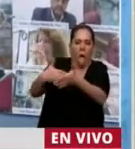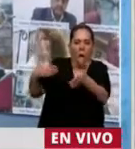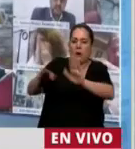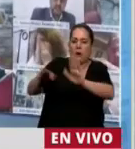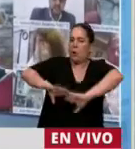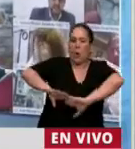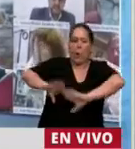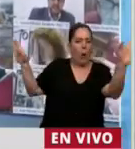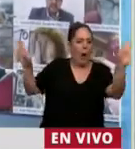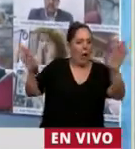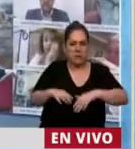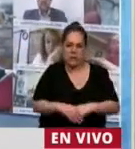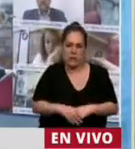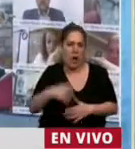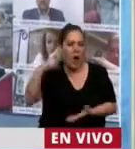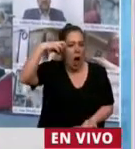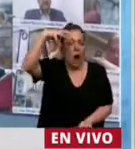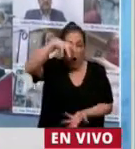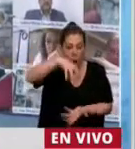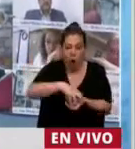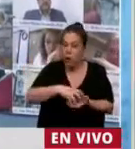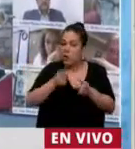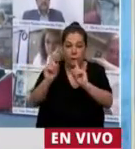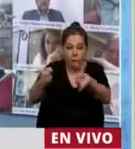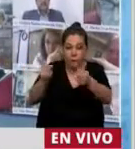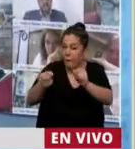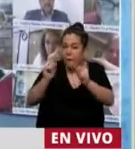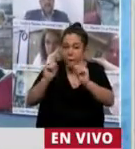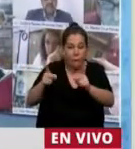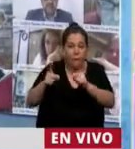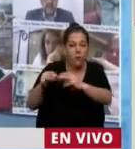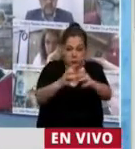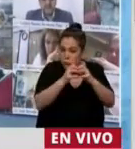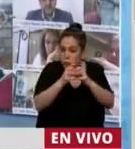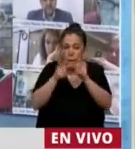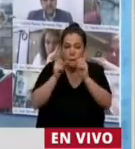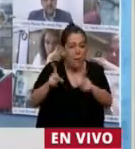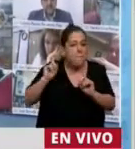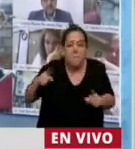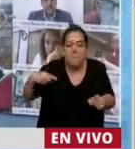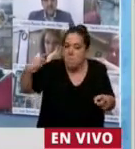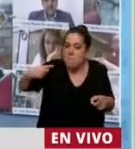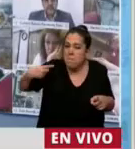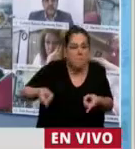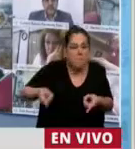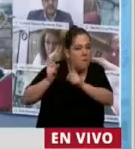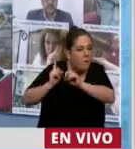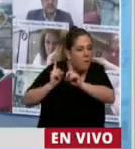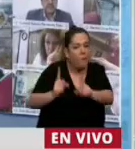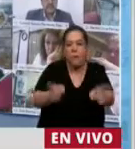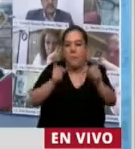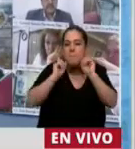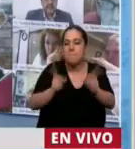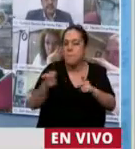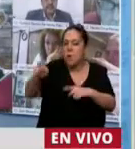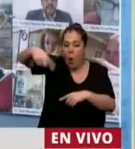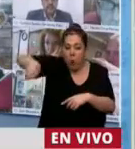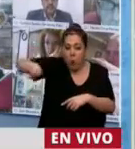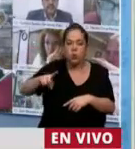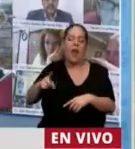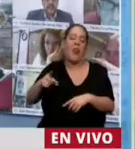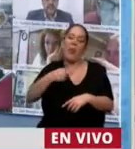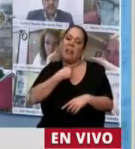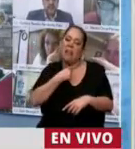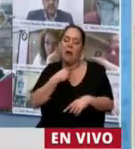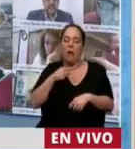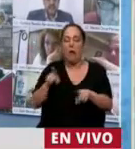porque nosotros dicen que vamos a sacar esta ley de la contribución de los